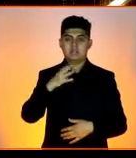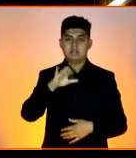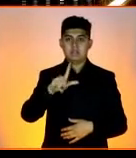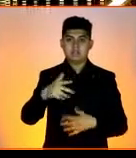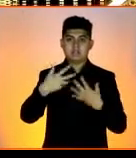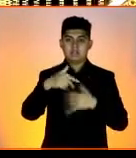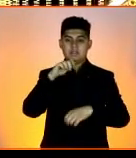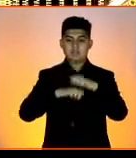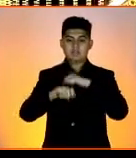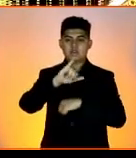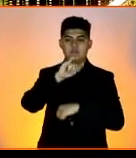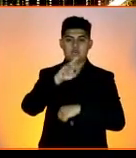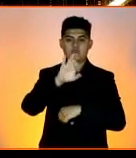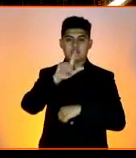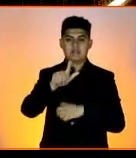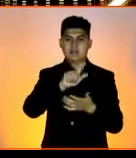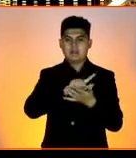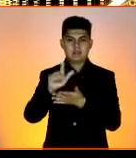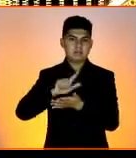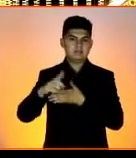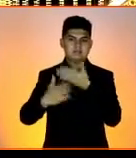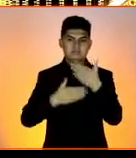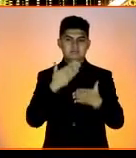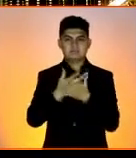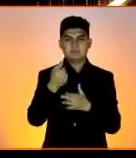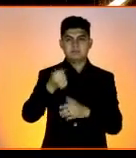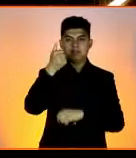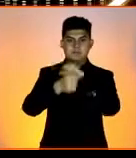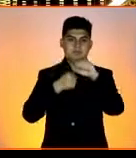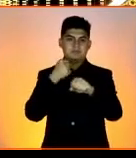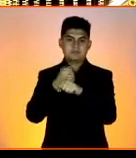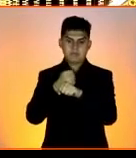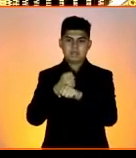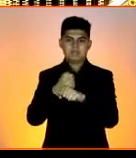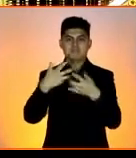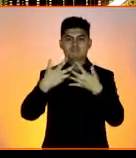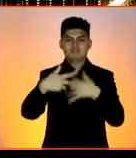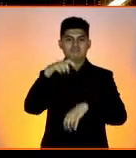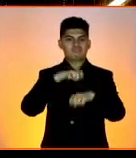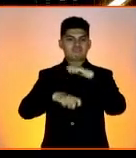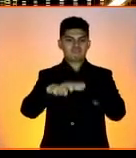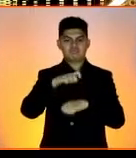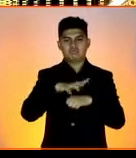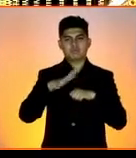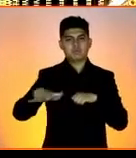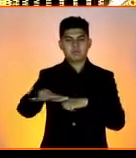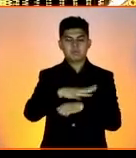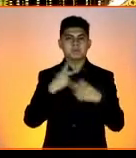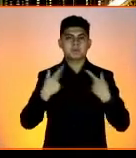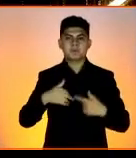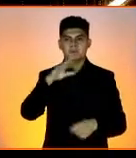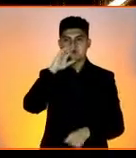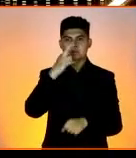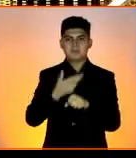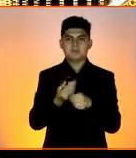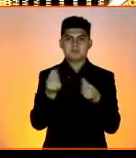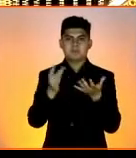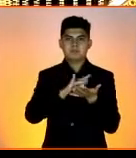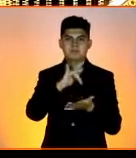empresa JOAD Limpieza y Servicios y es nuestro primer año como Empresa Socialmente Responsable. Muchas gracias.